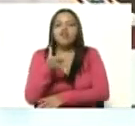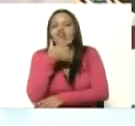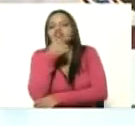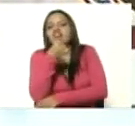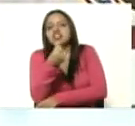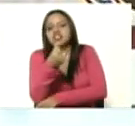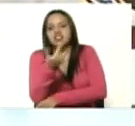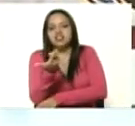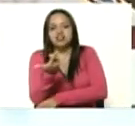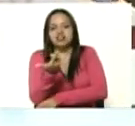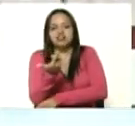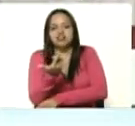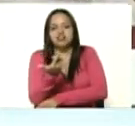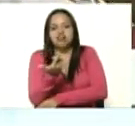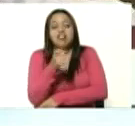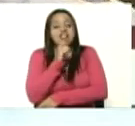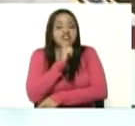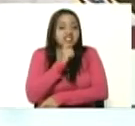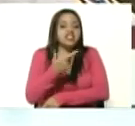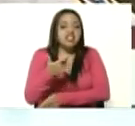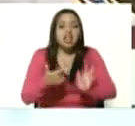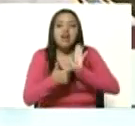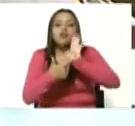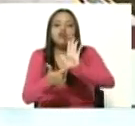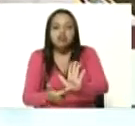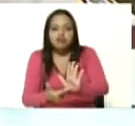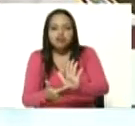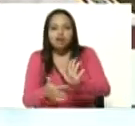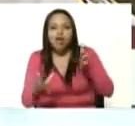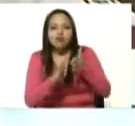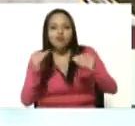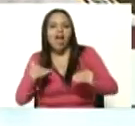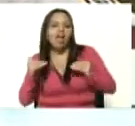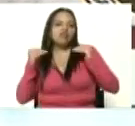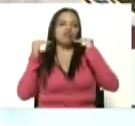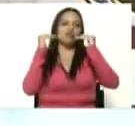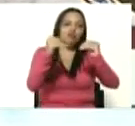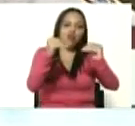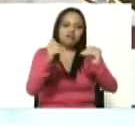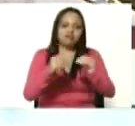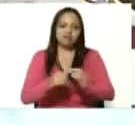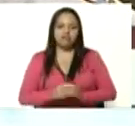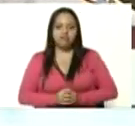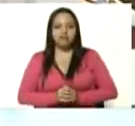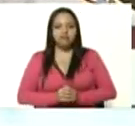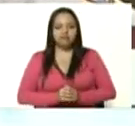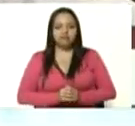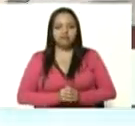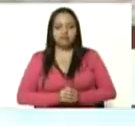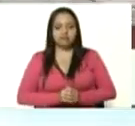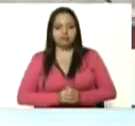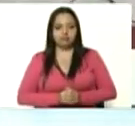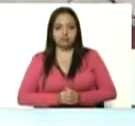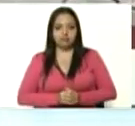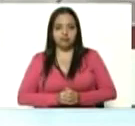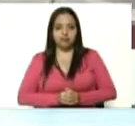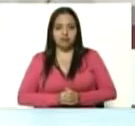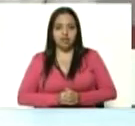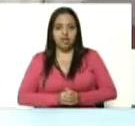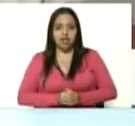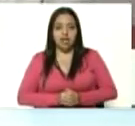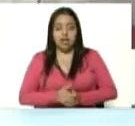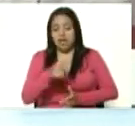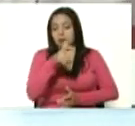demostración que estamos dando nosotros de altura de altura y bueno y los que aman al dinero